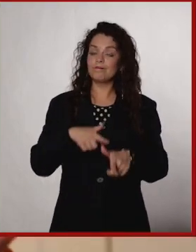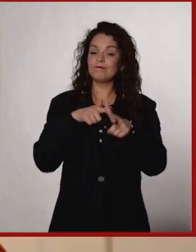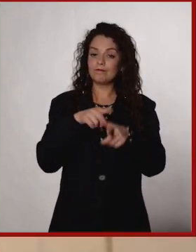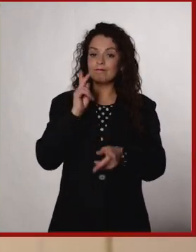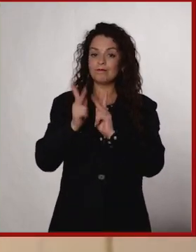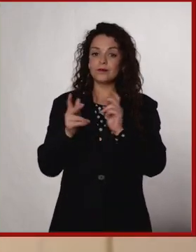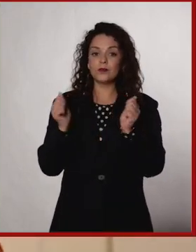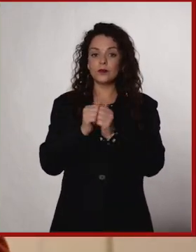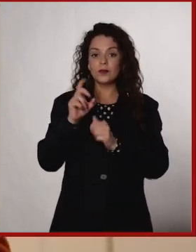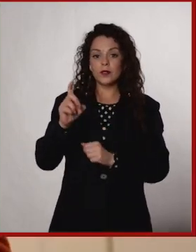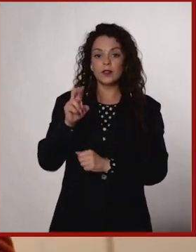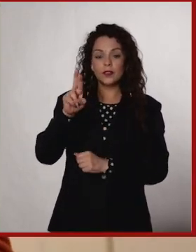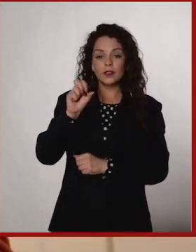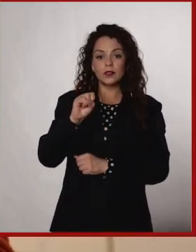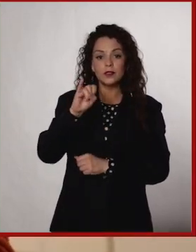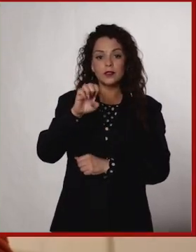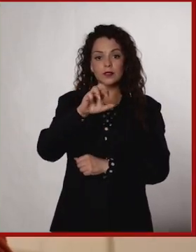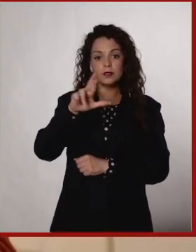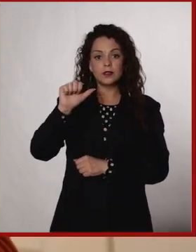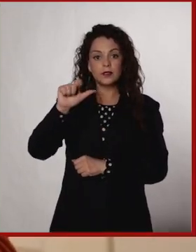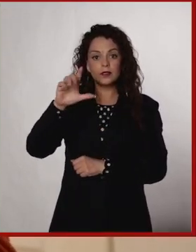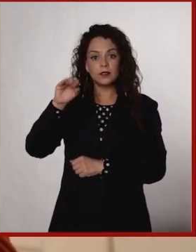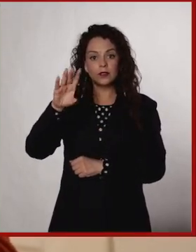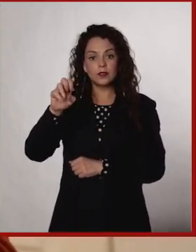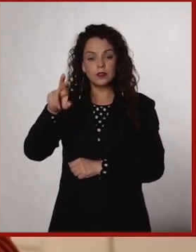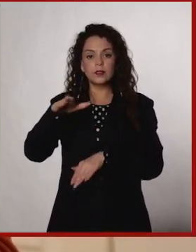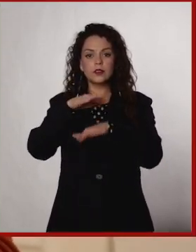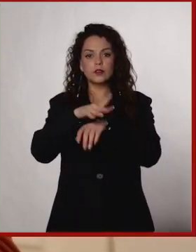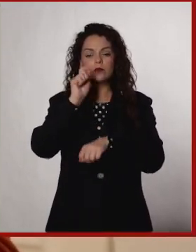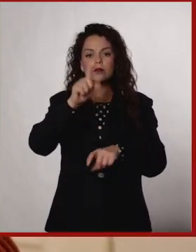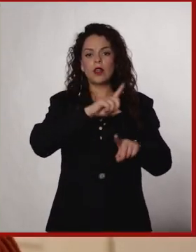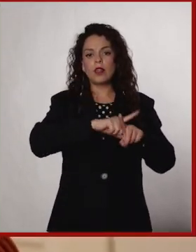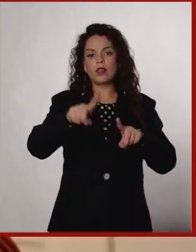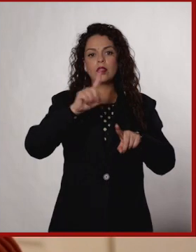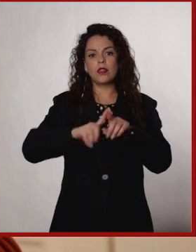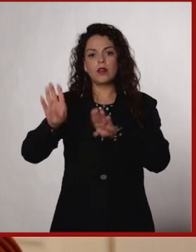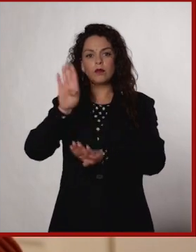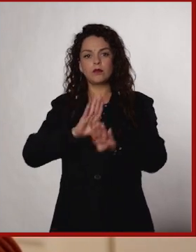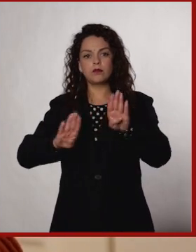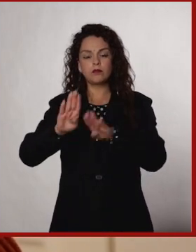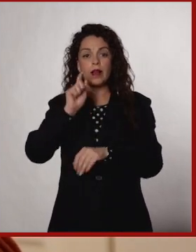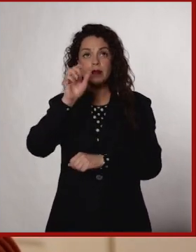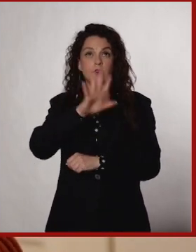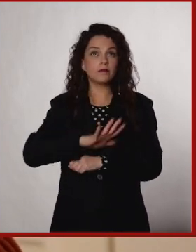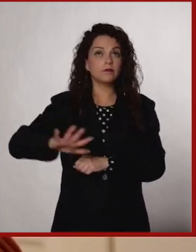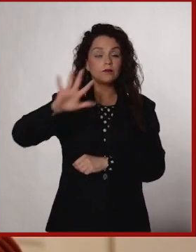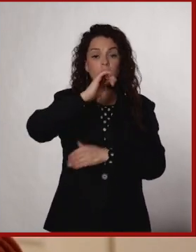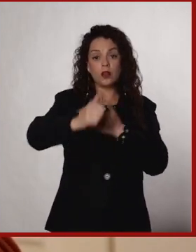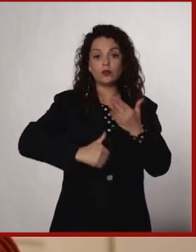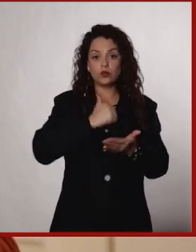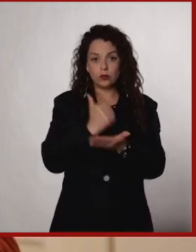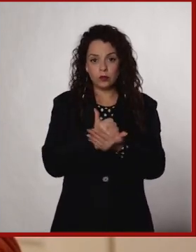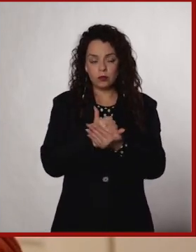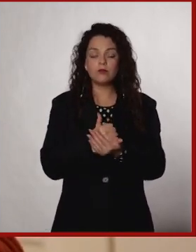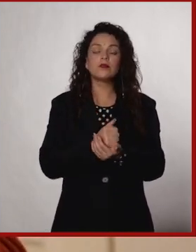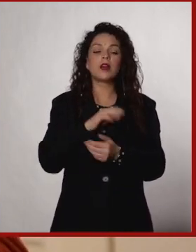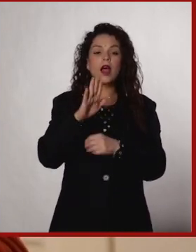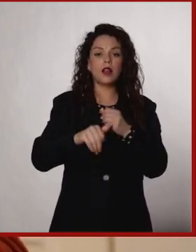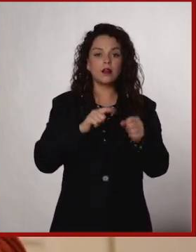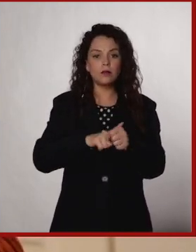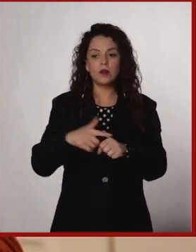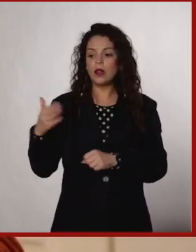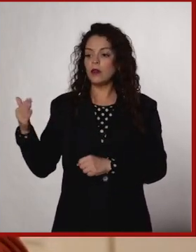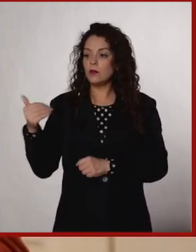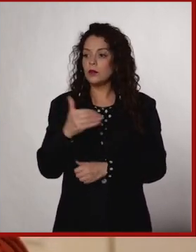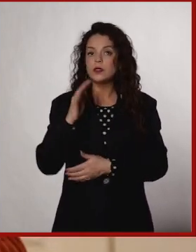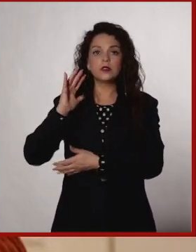Seguimos hablando con el doctor Sierra Alcocer sobre la biodiversidad en el ambiente urbano, donde animales,